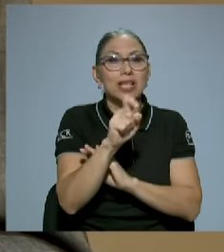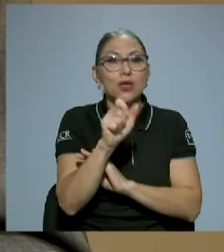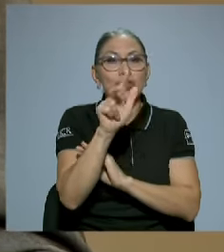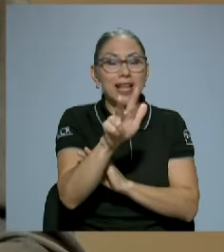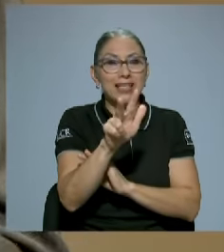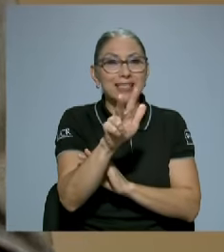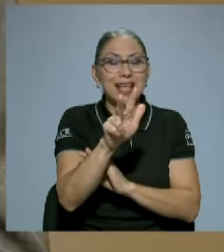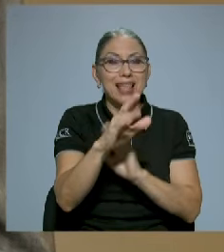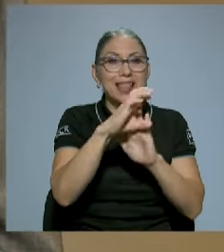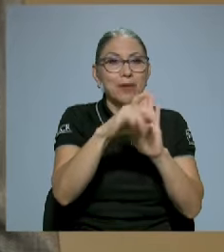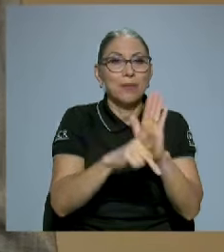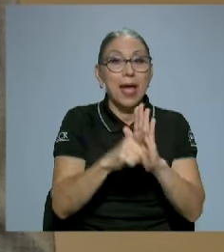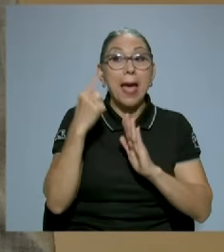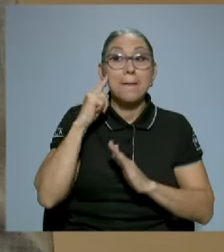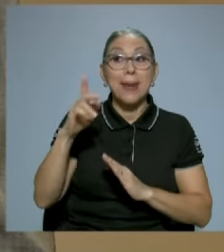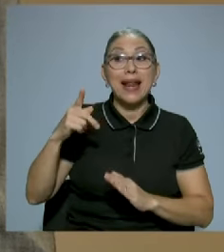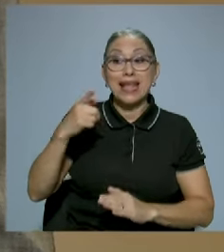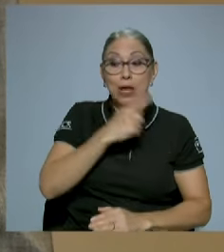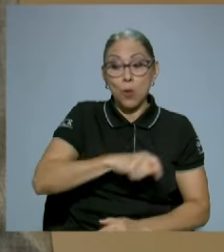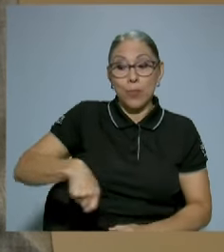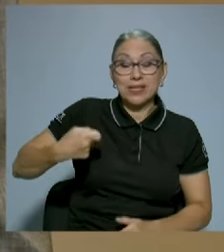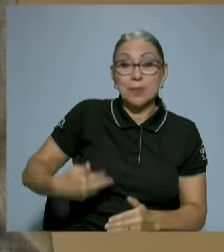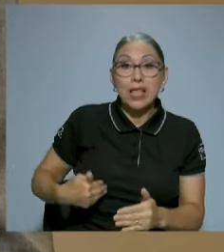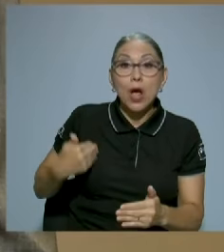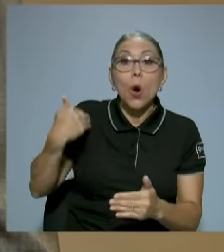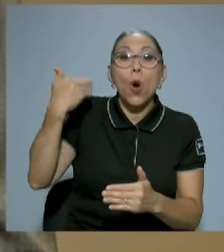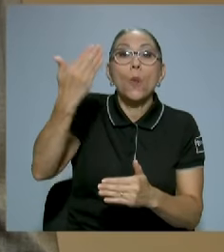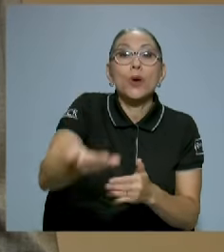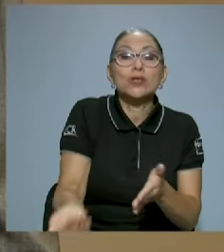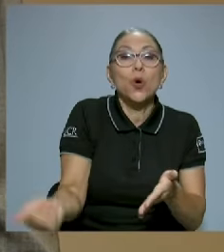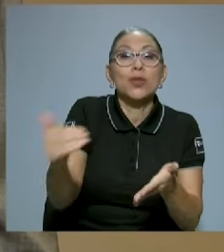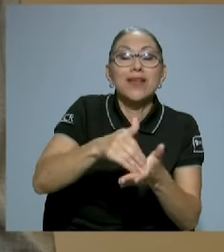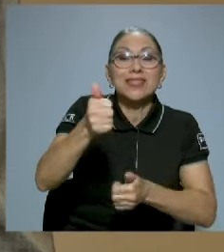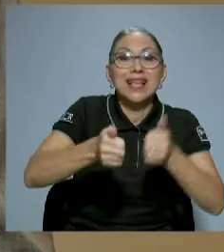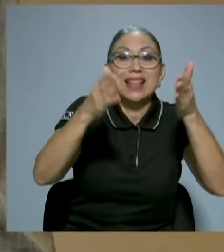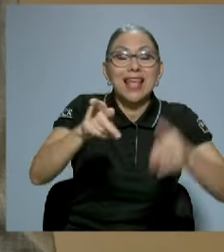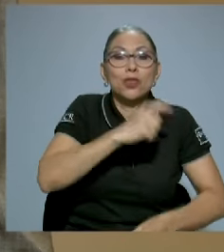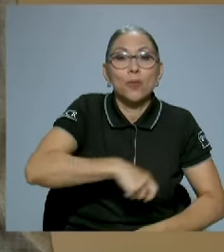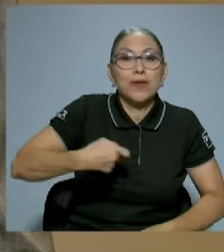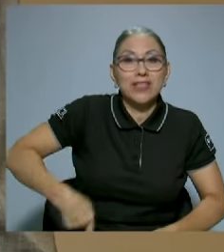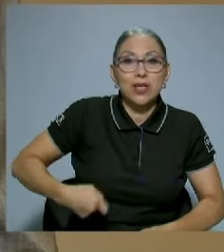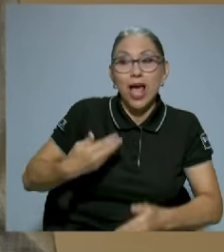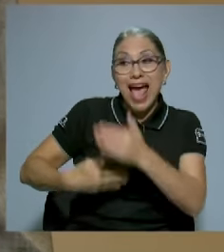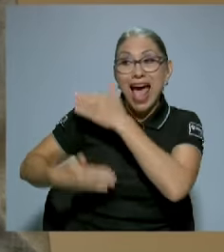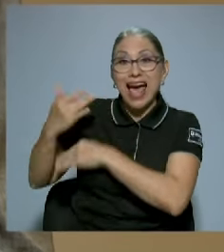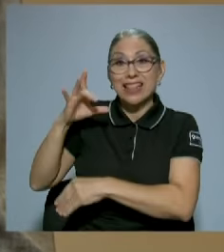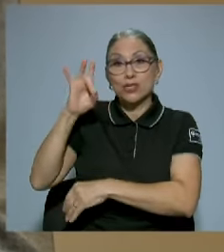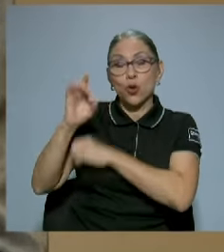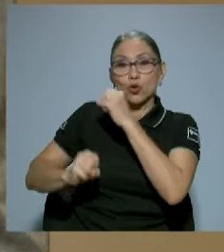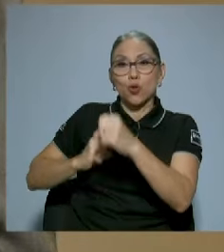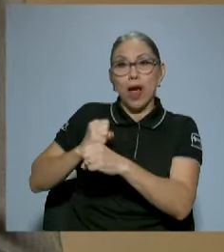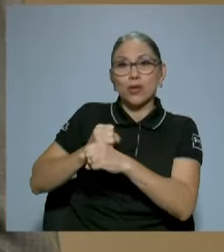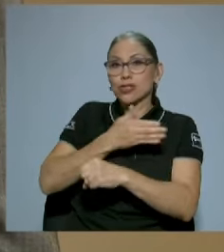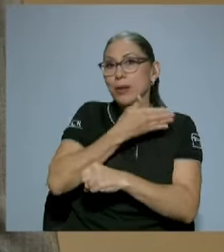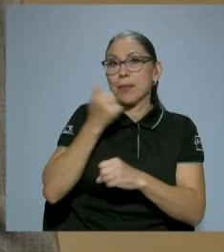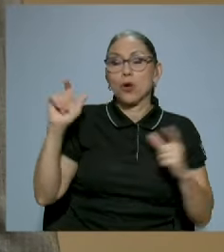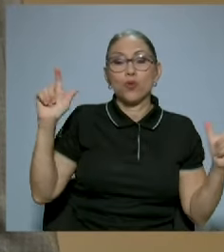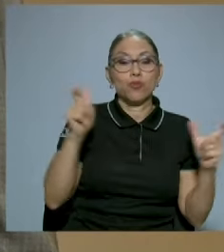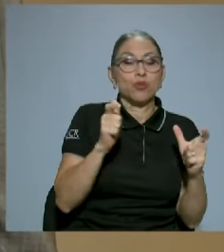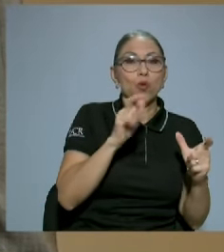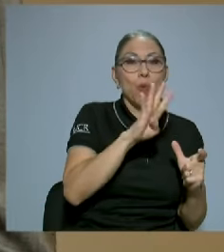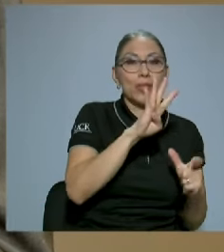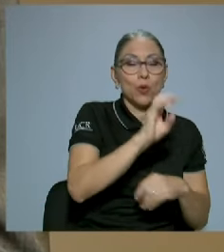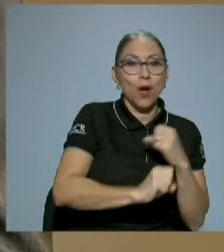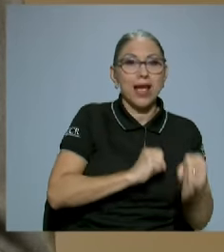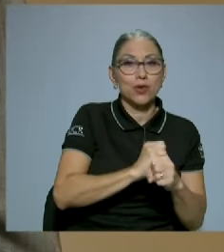que un presidente pudiera ser nuevamente candidato presidencial se bajara de ocho a cuatro años. Sin embargo, como el proyecto tenía que